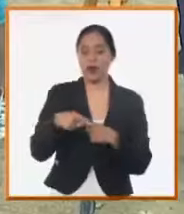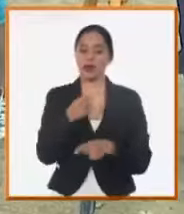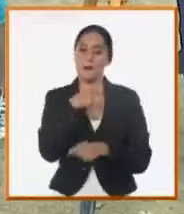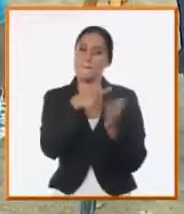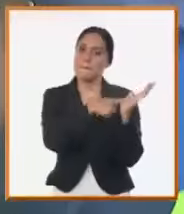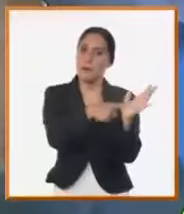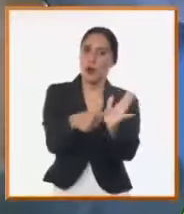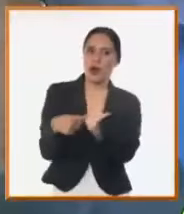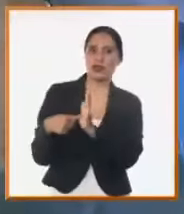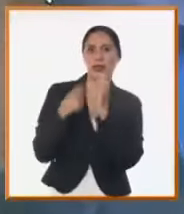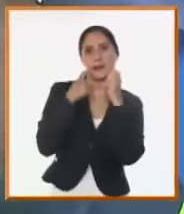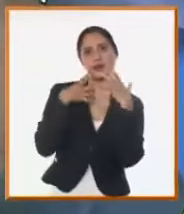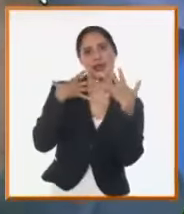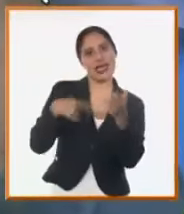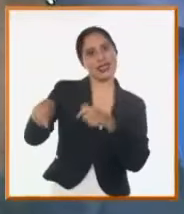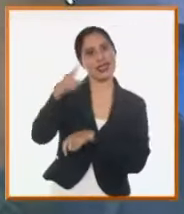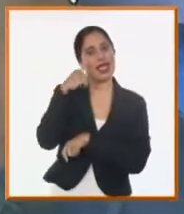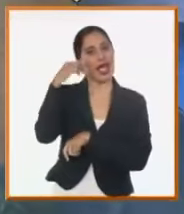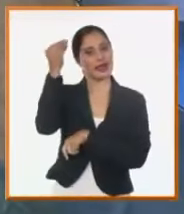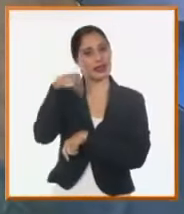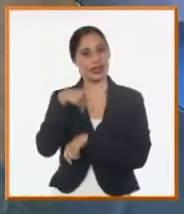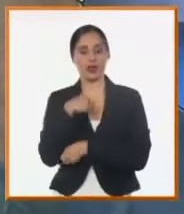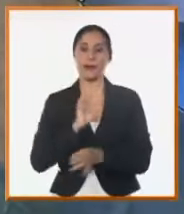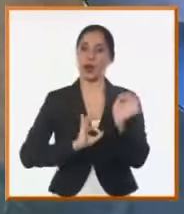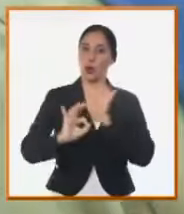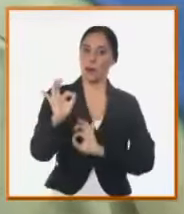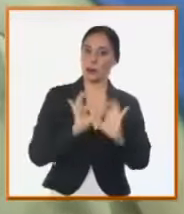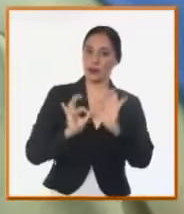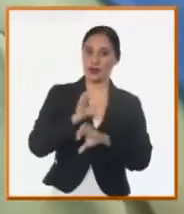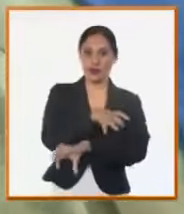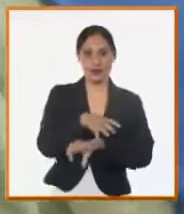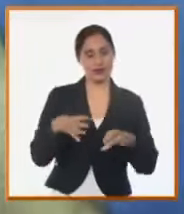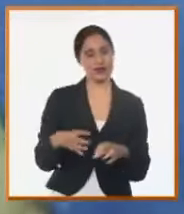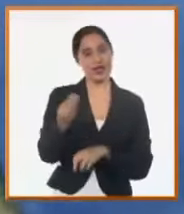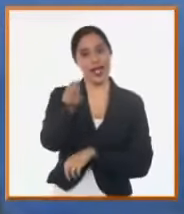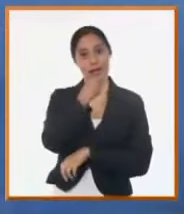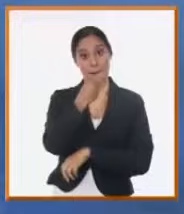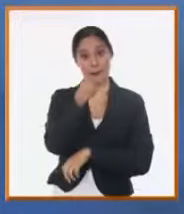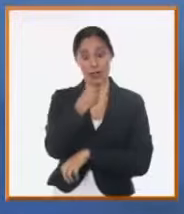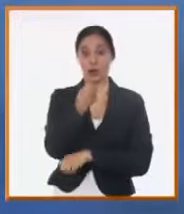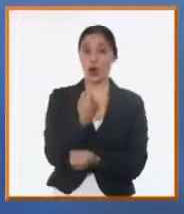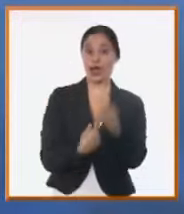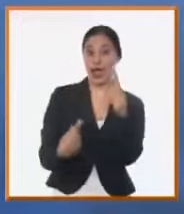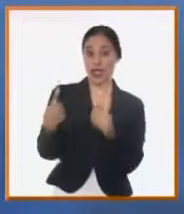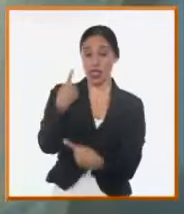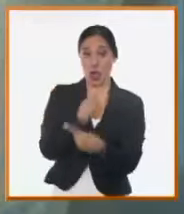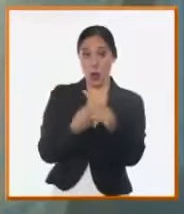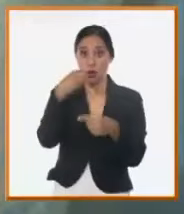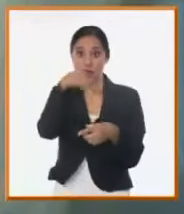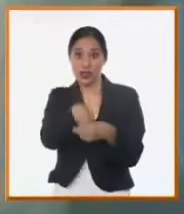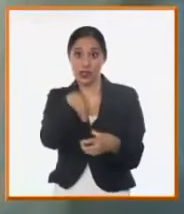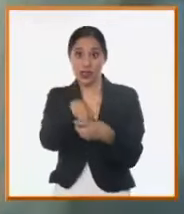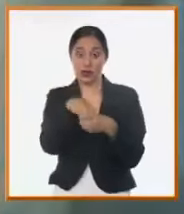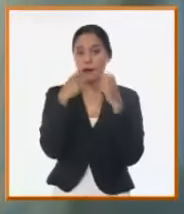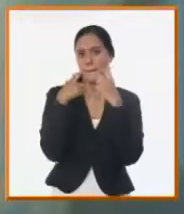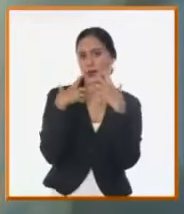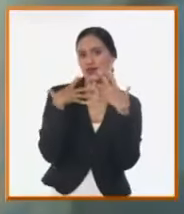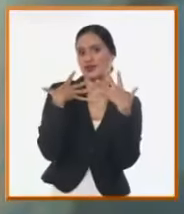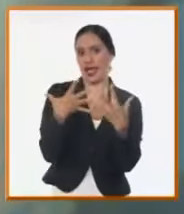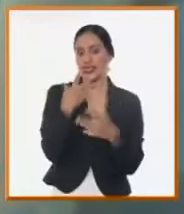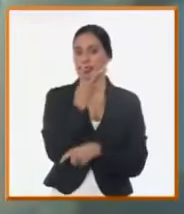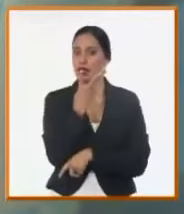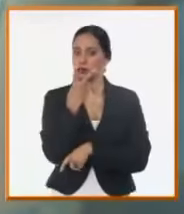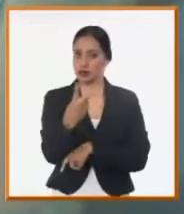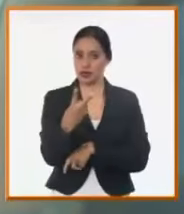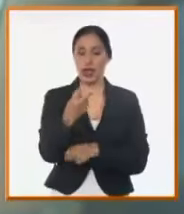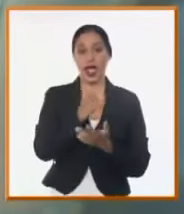Cuba a favor de la soberanía y seguridad alimentaria y nutricional, donde los recursos hidráulicos juegan un rol esencial como parte